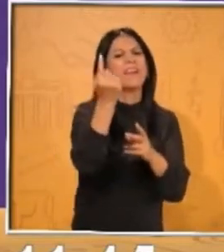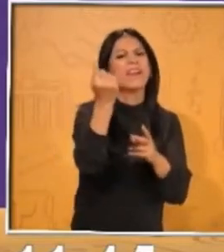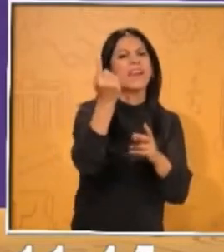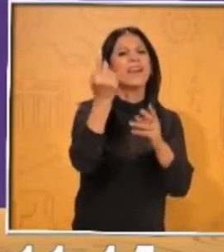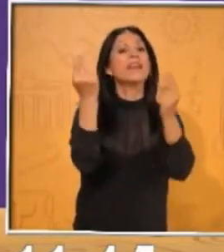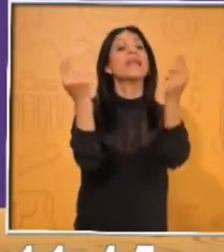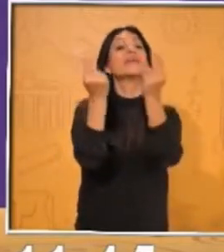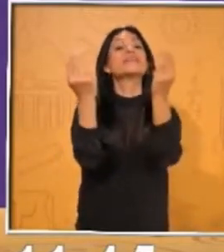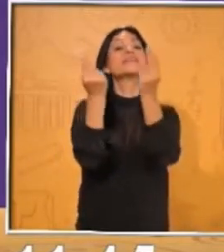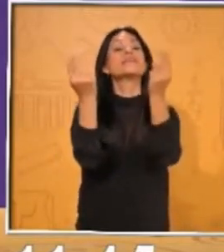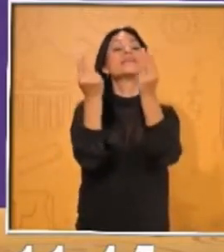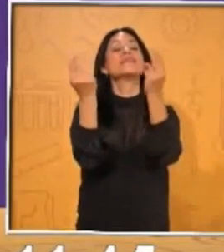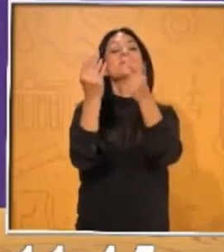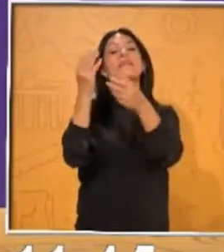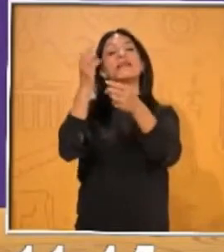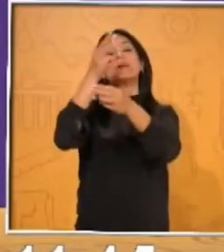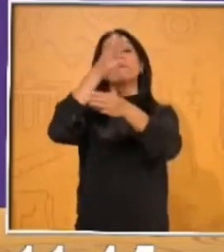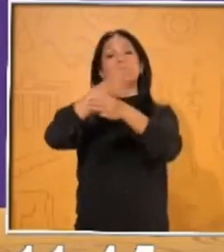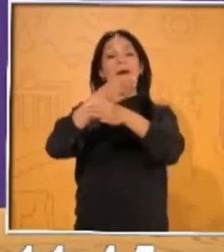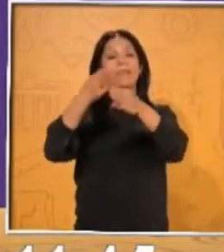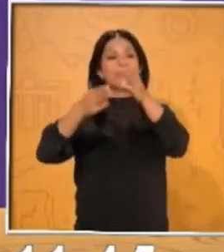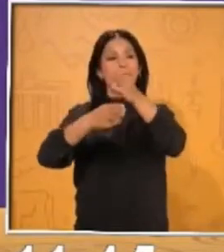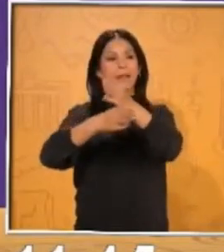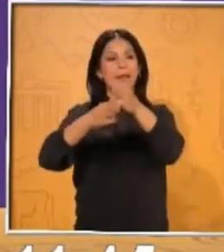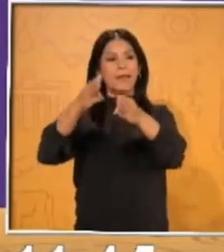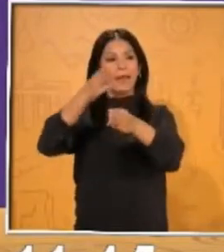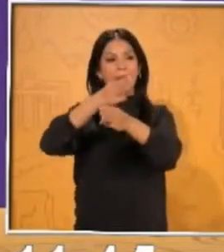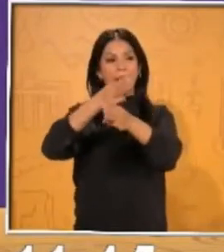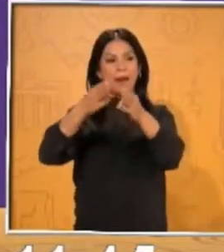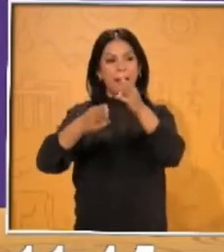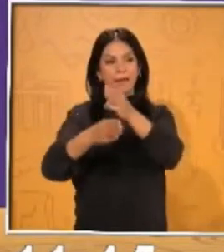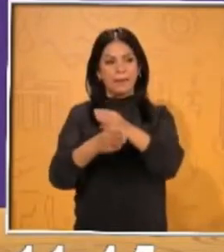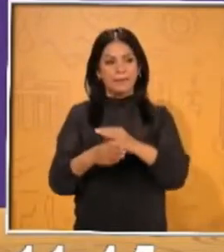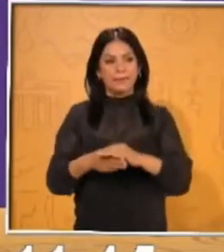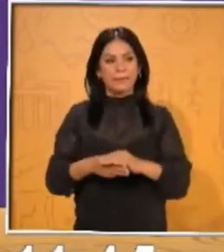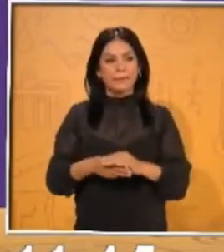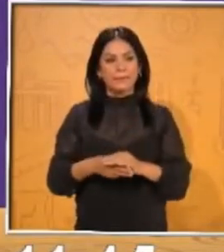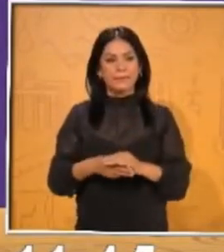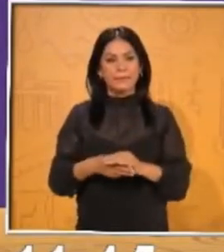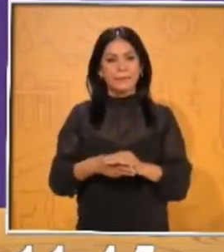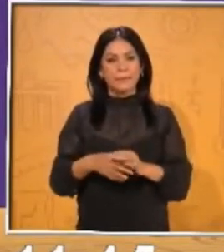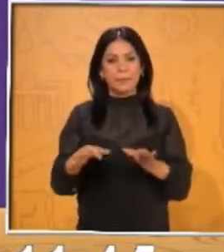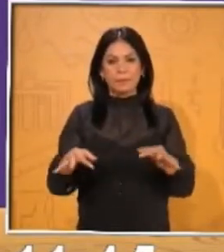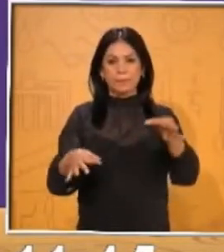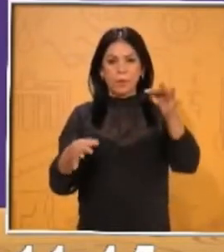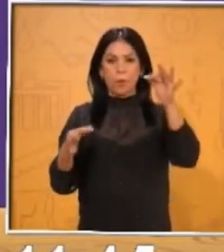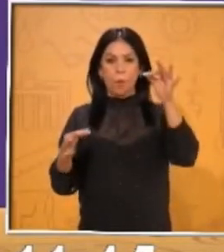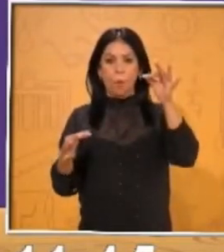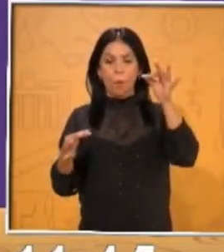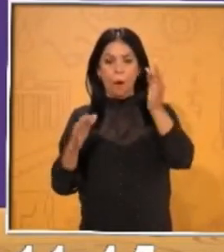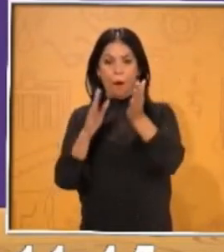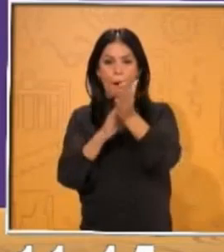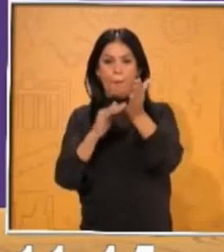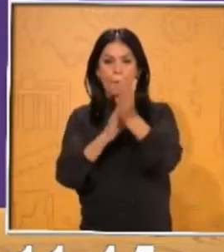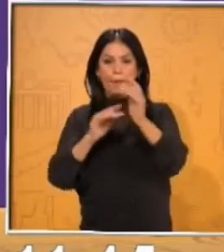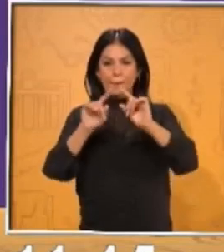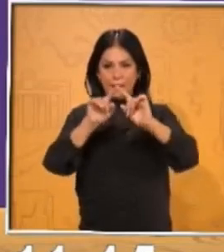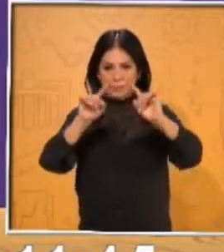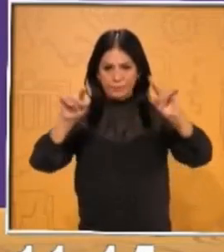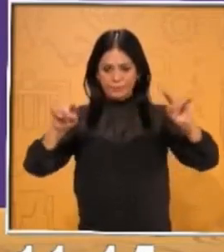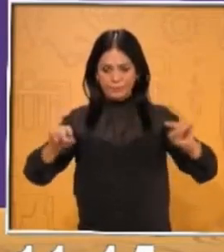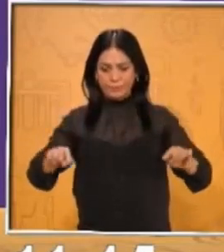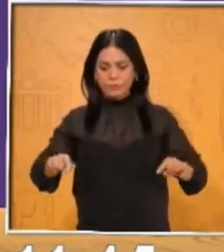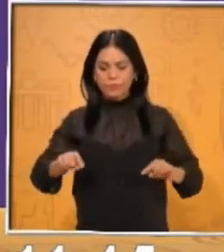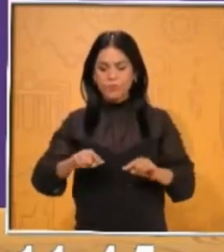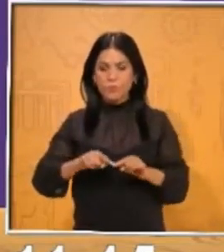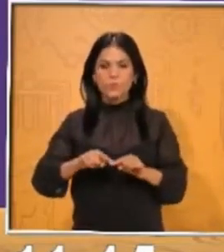para el trabajo del día de hoy. Vamos a trabajar con una hoja de papel que tengas tú en tu libreta o una